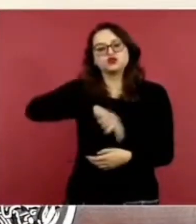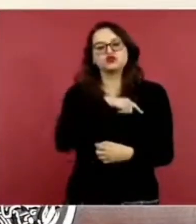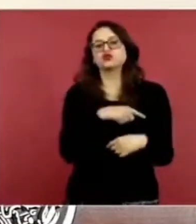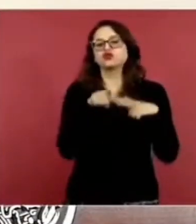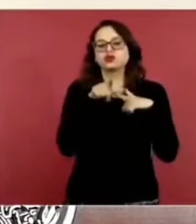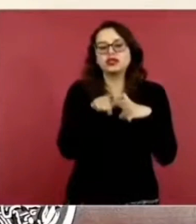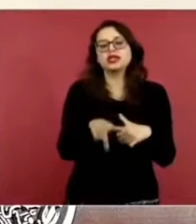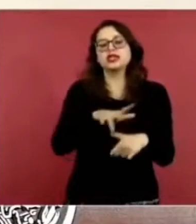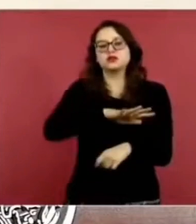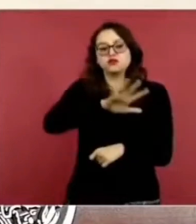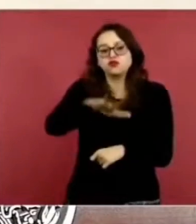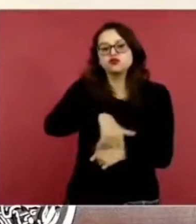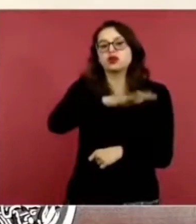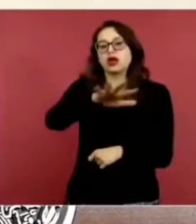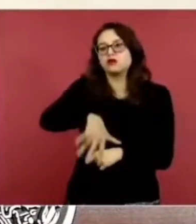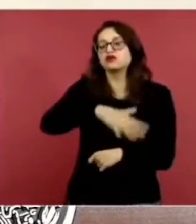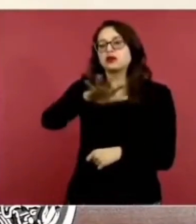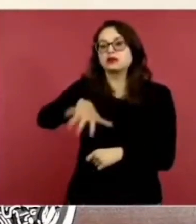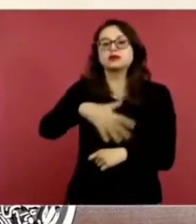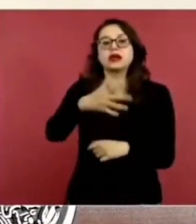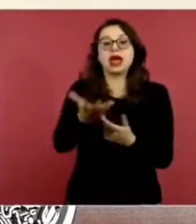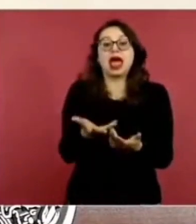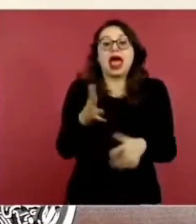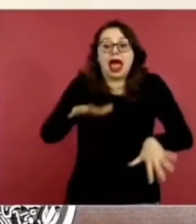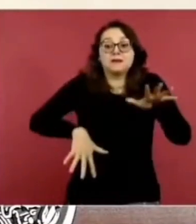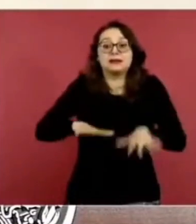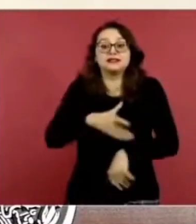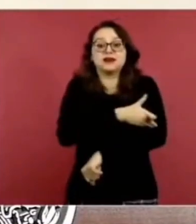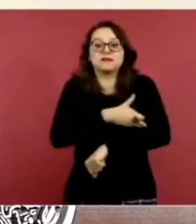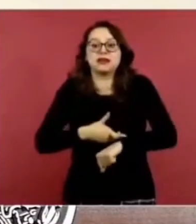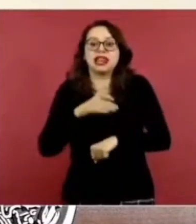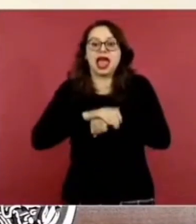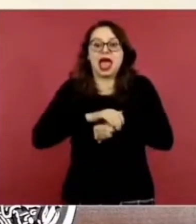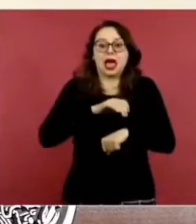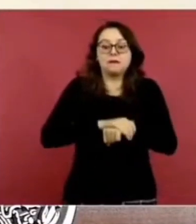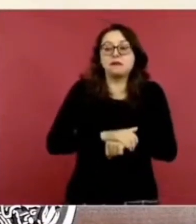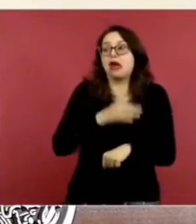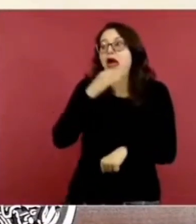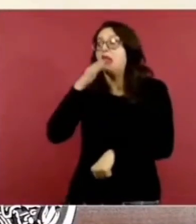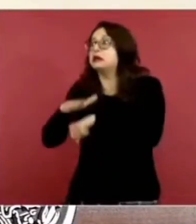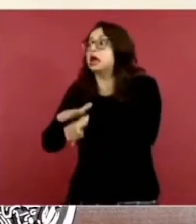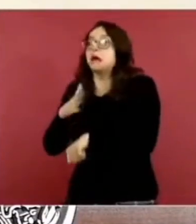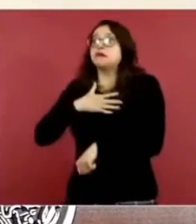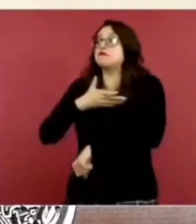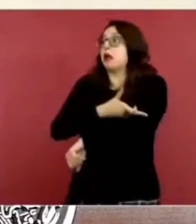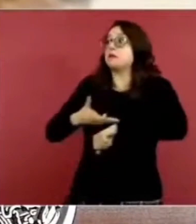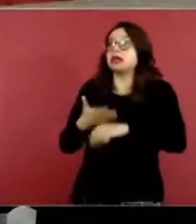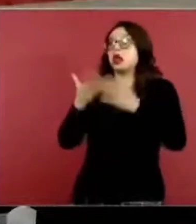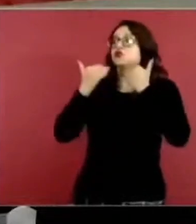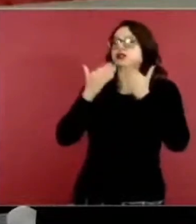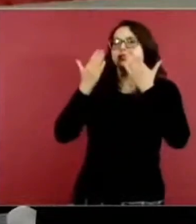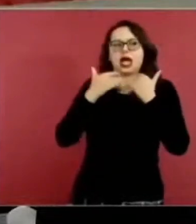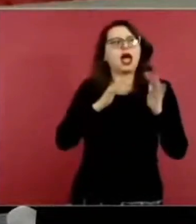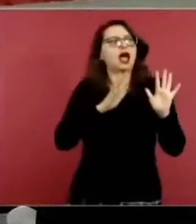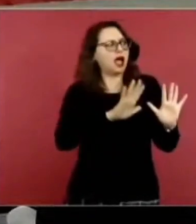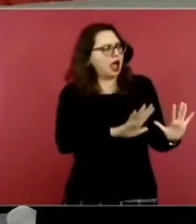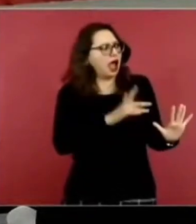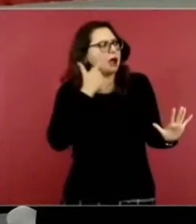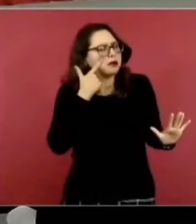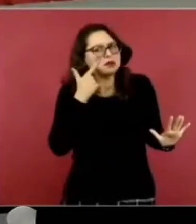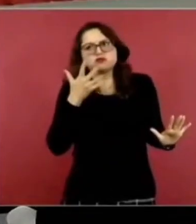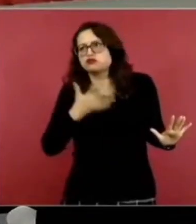personas que han sido reportadas incluso por familiares y amigos como no localizados. Pero hasta el momento la cifra